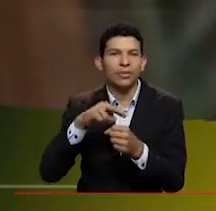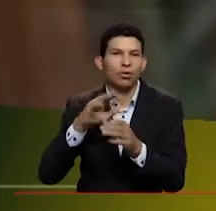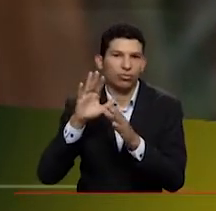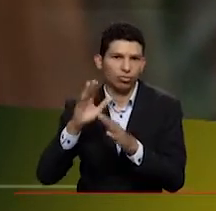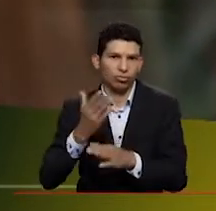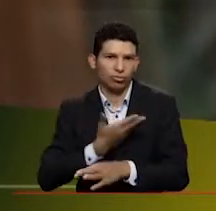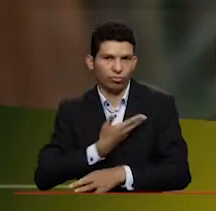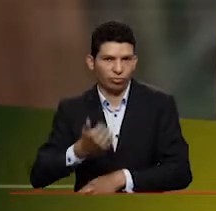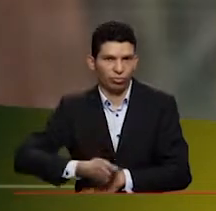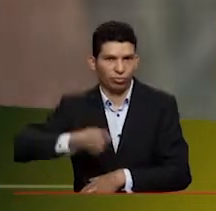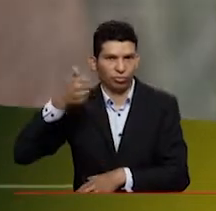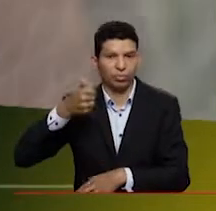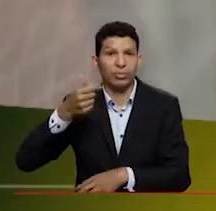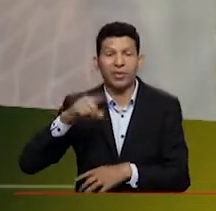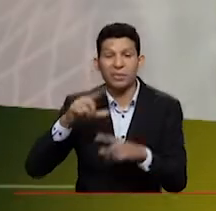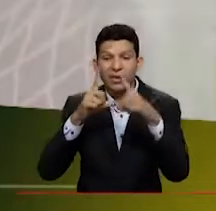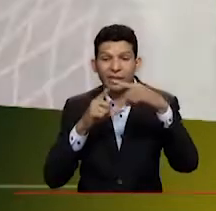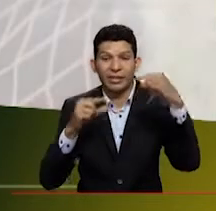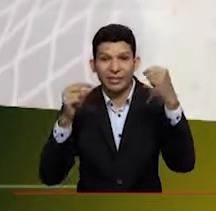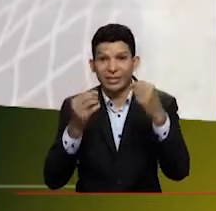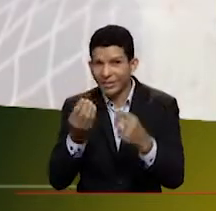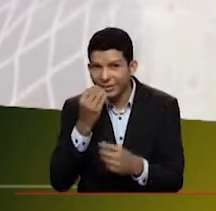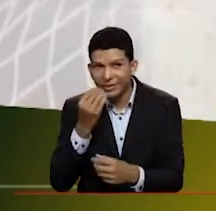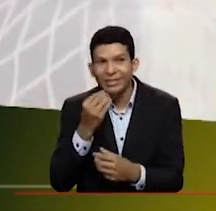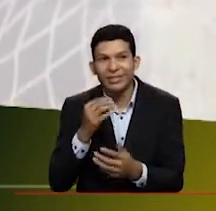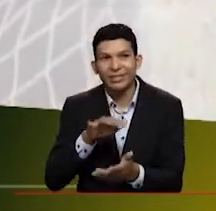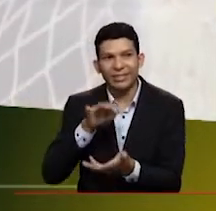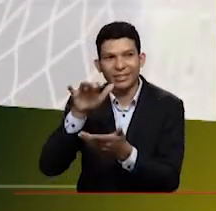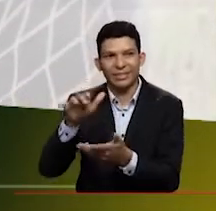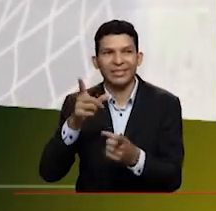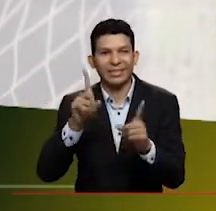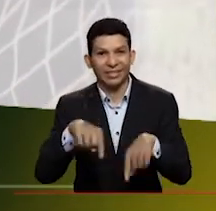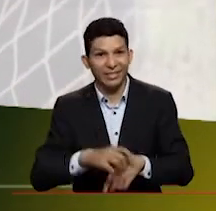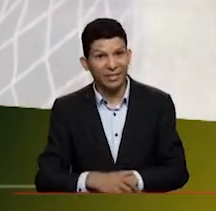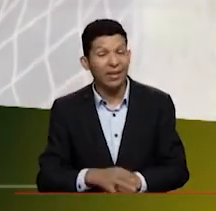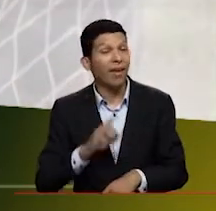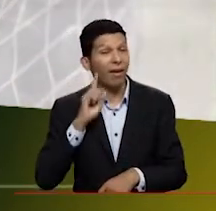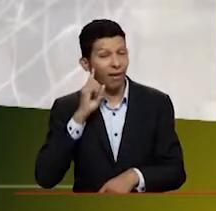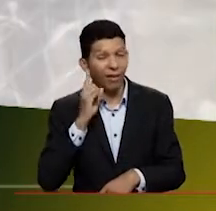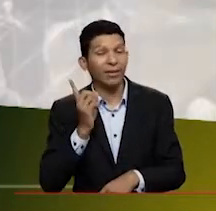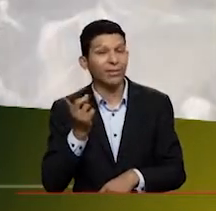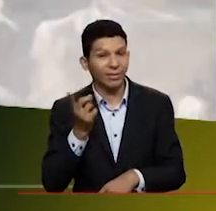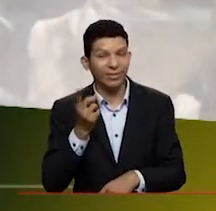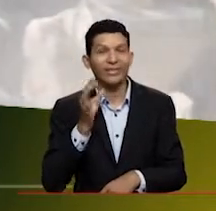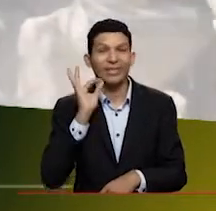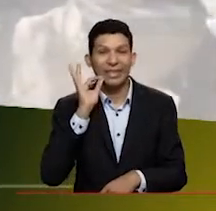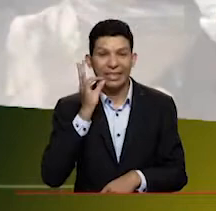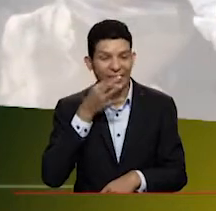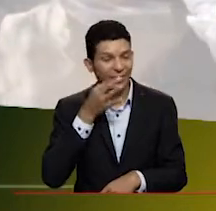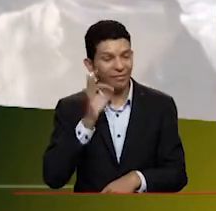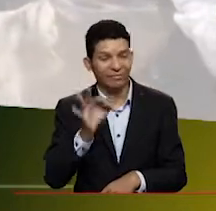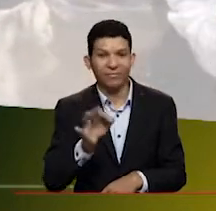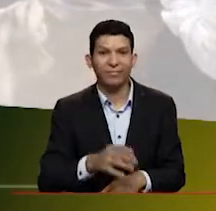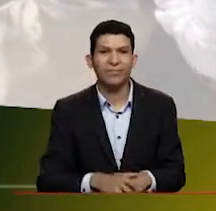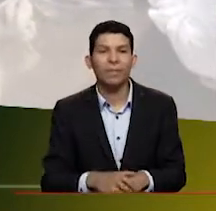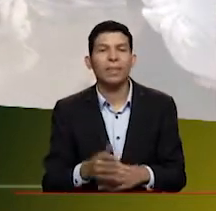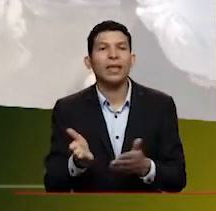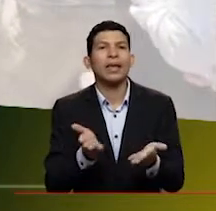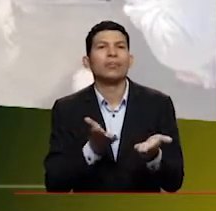puedes... ¿Usted me trajo las empanaditas que le encargué? Oiga, las queremos probar. Son deliciosas, espectaculares. Los